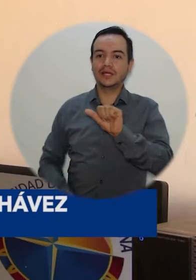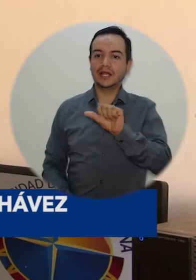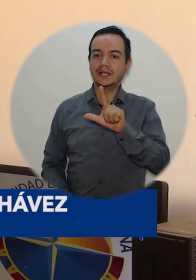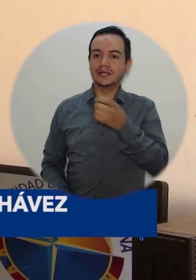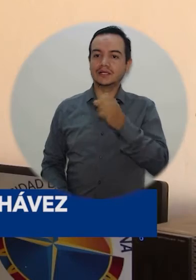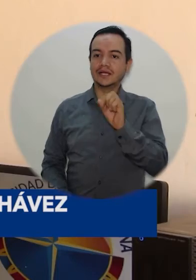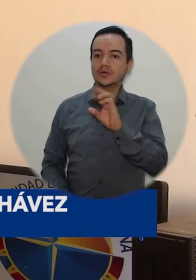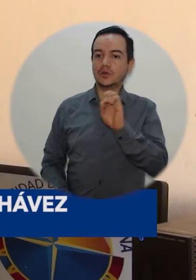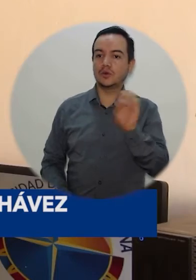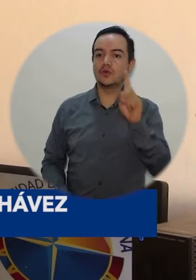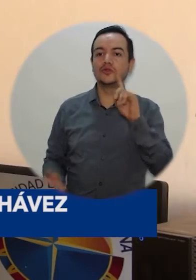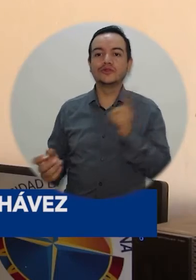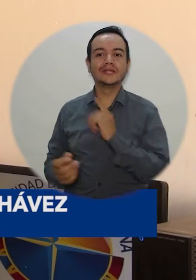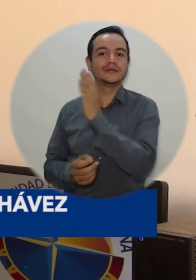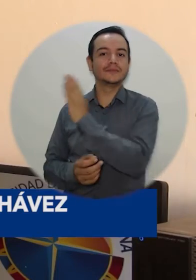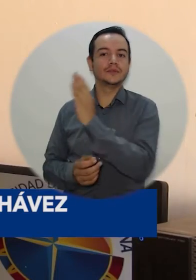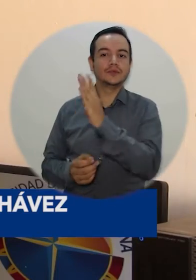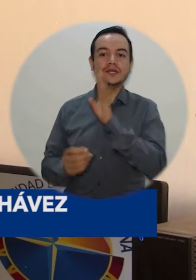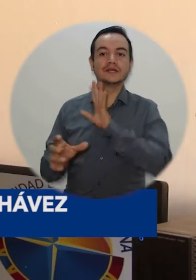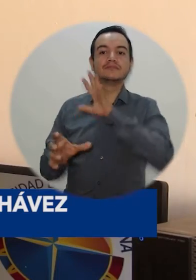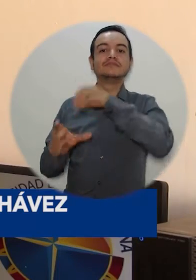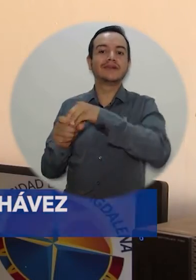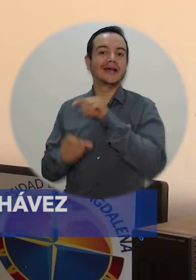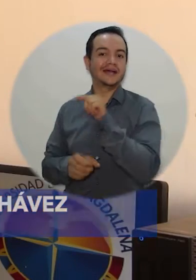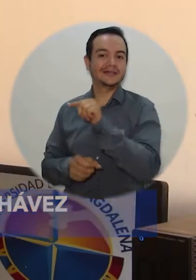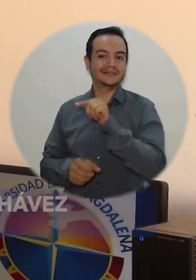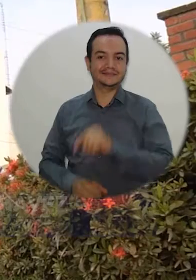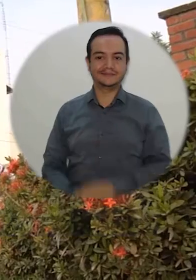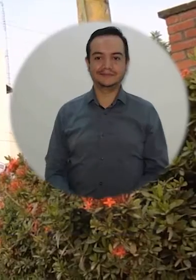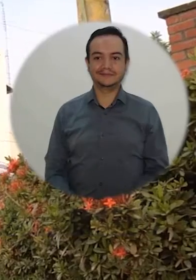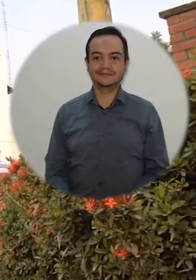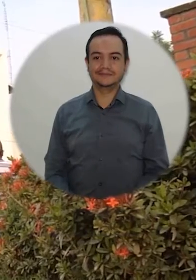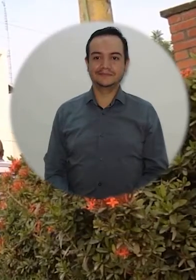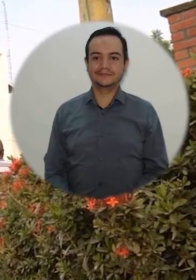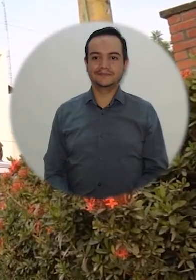de Algarrobo en la sala de lectura de la biblioteca municipal.